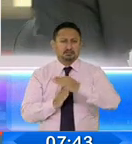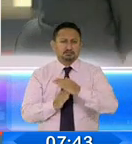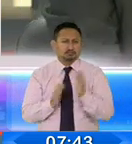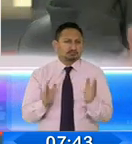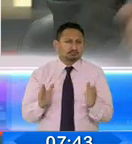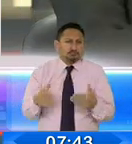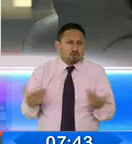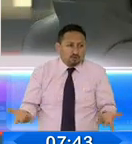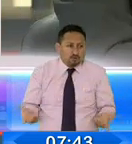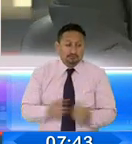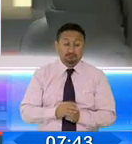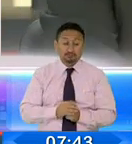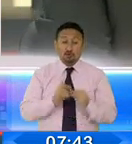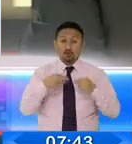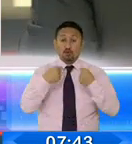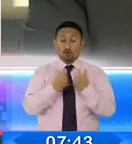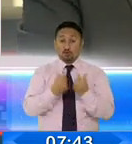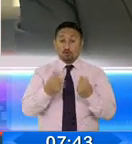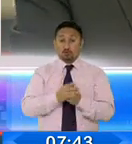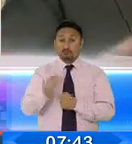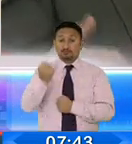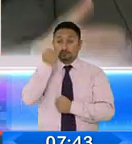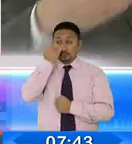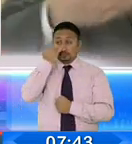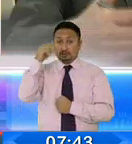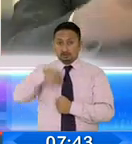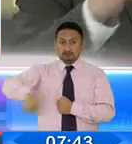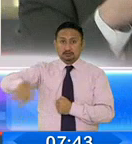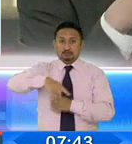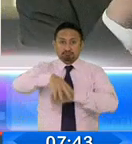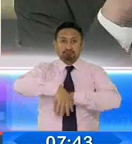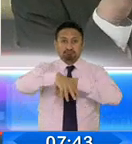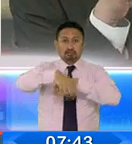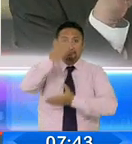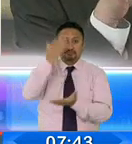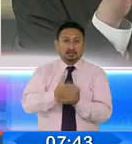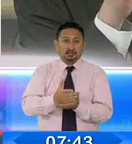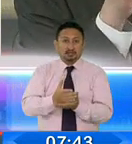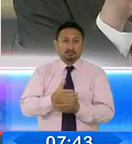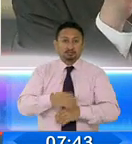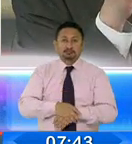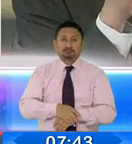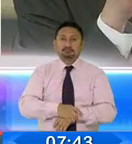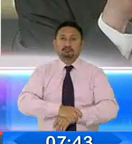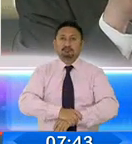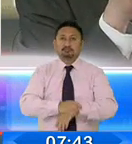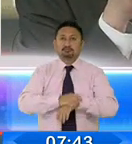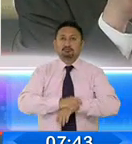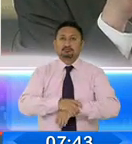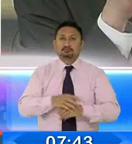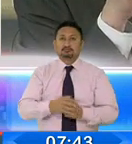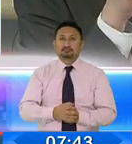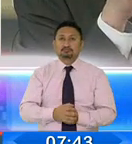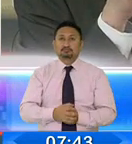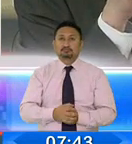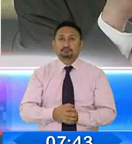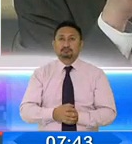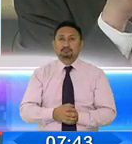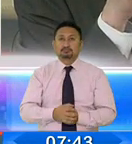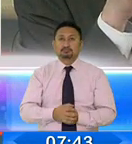cuando la Eco Runari también ha llamado en cambio a un paro nacional? Bueno, yo tengo que